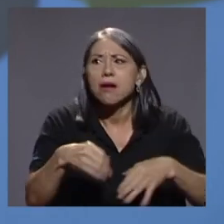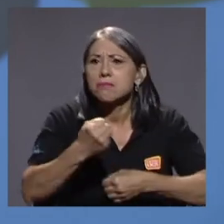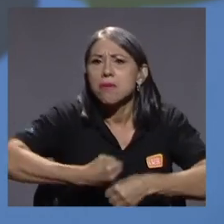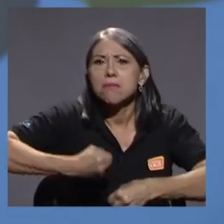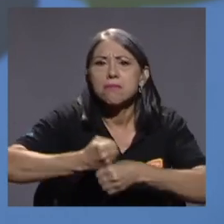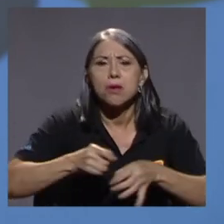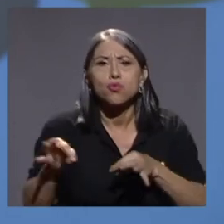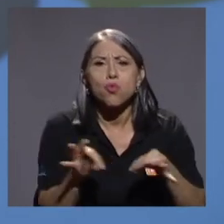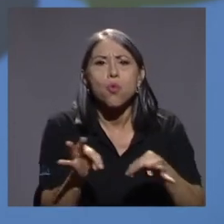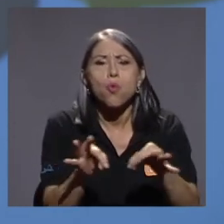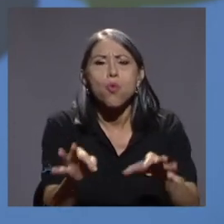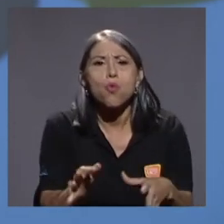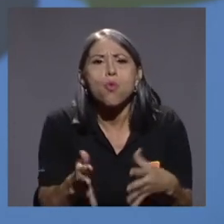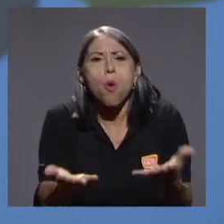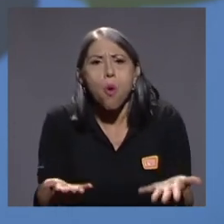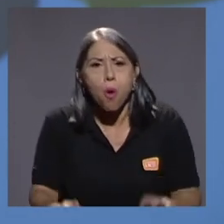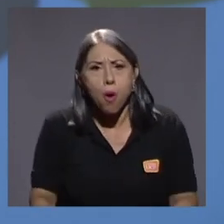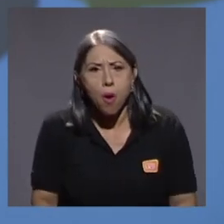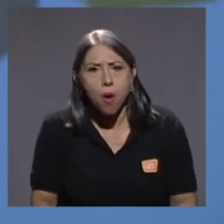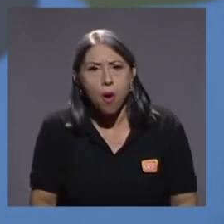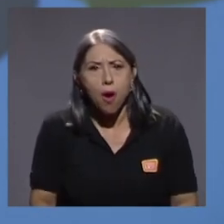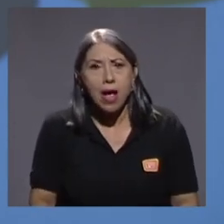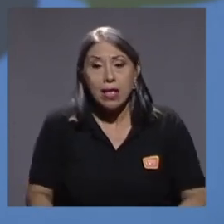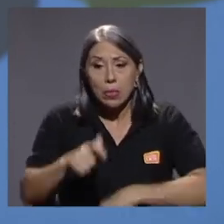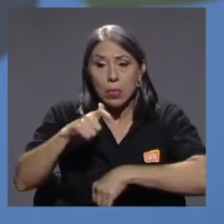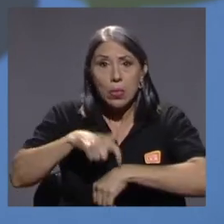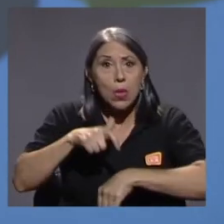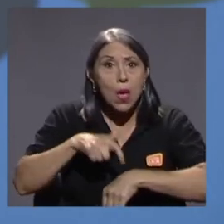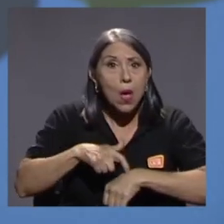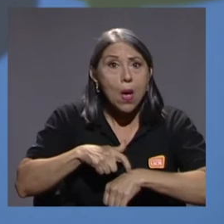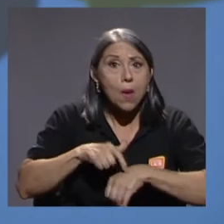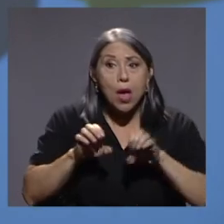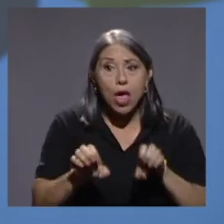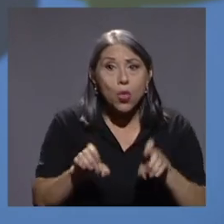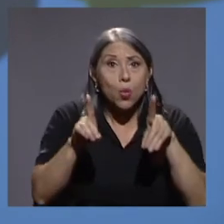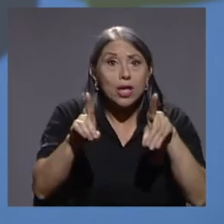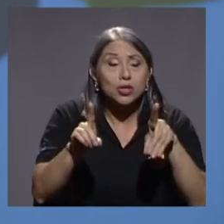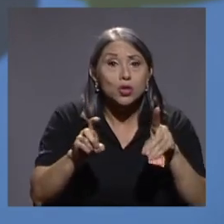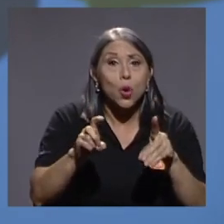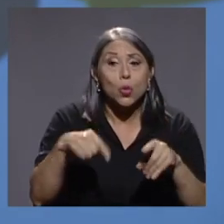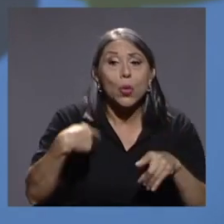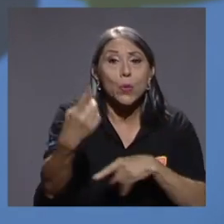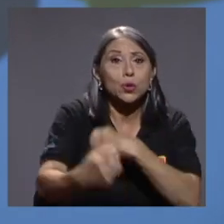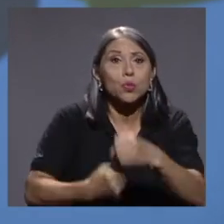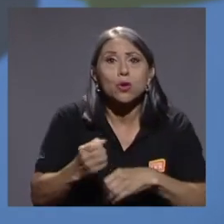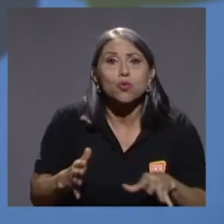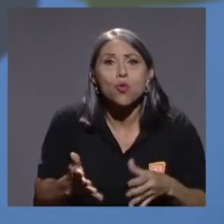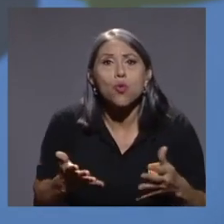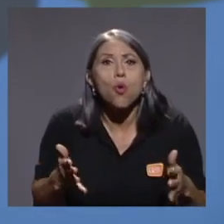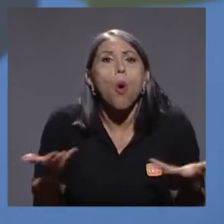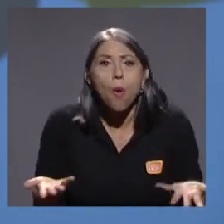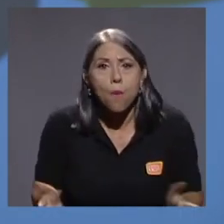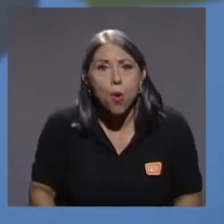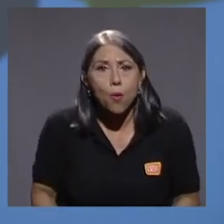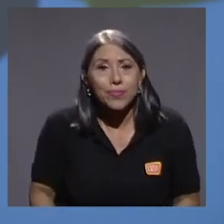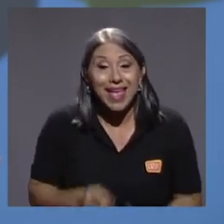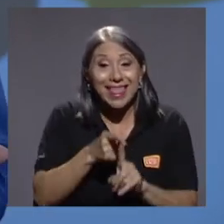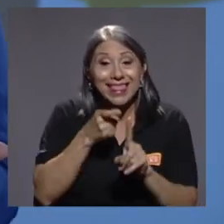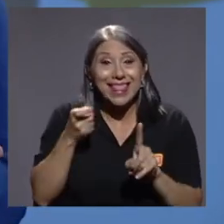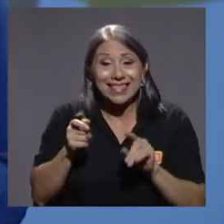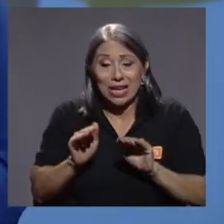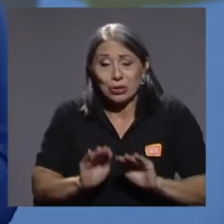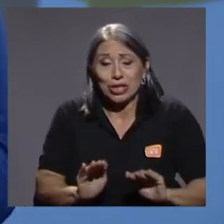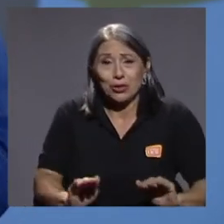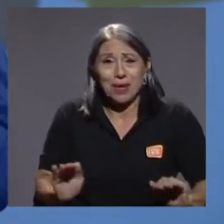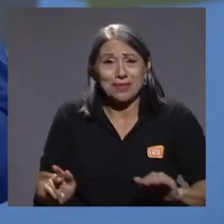vamos a enfrentar un ciclo educativo 2021? Desde los más pequeñitos, que en Costa Rica el sistema